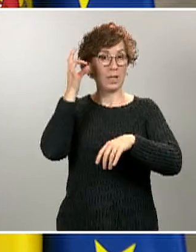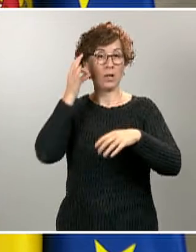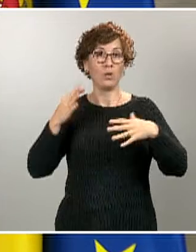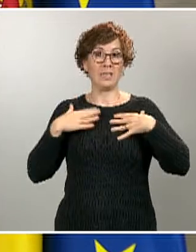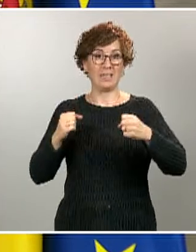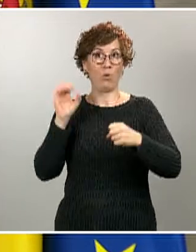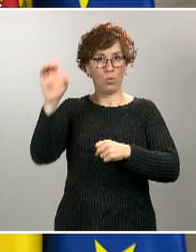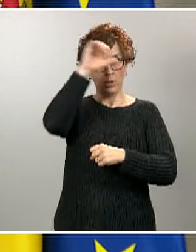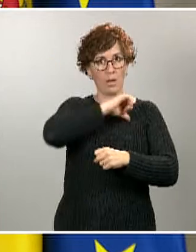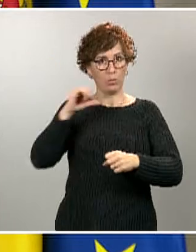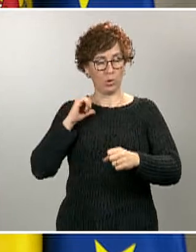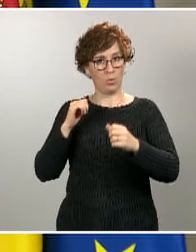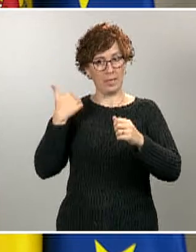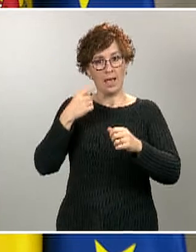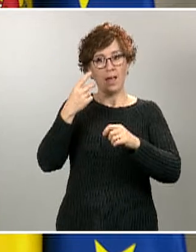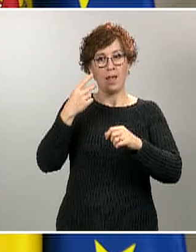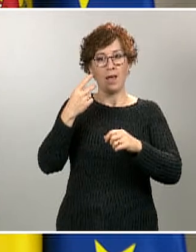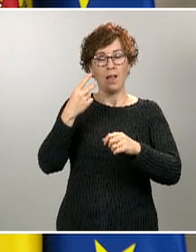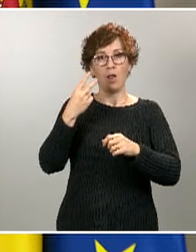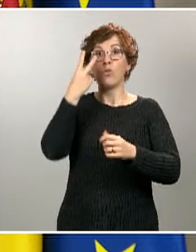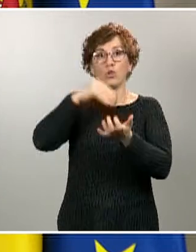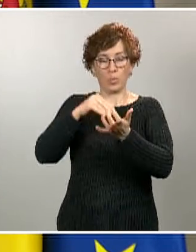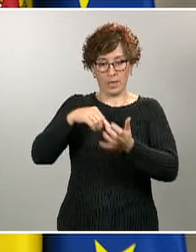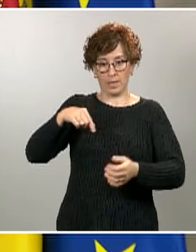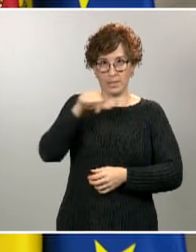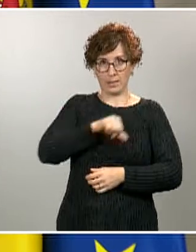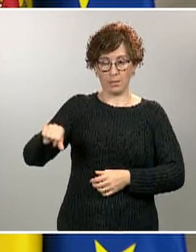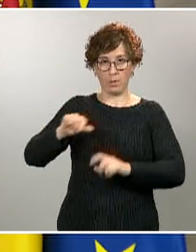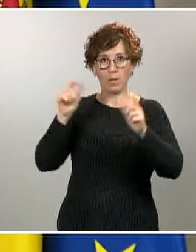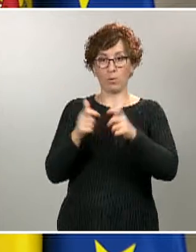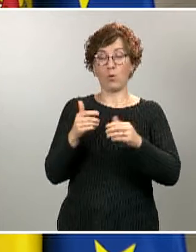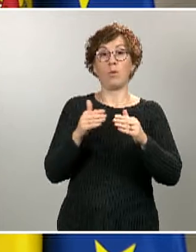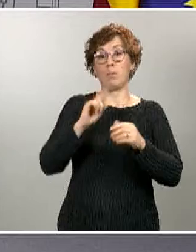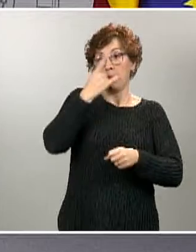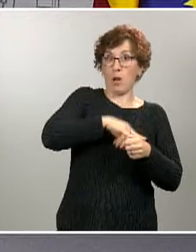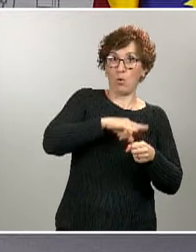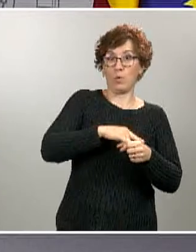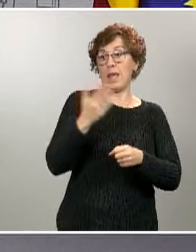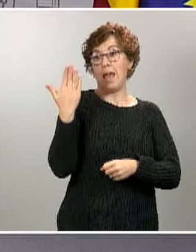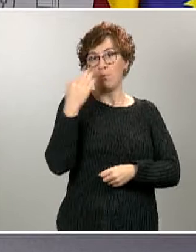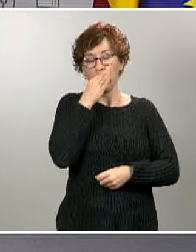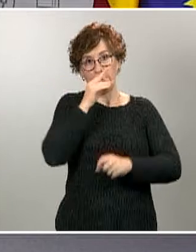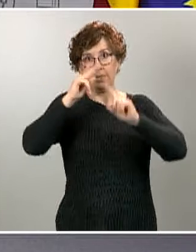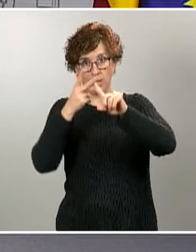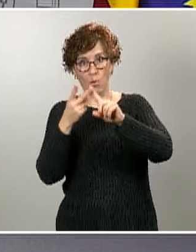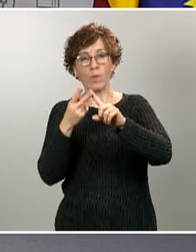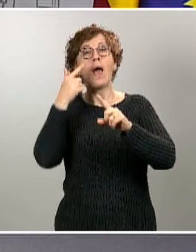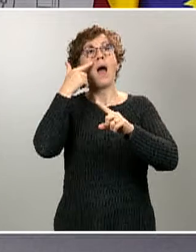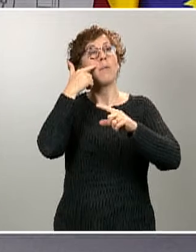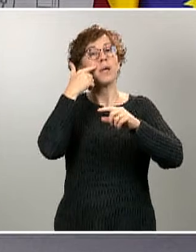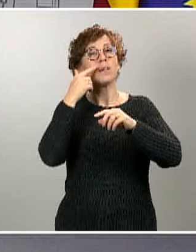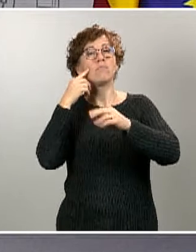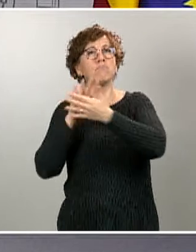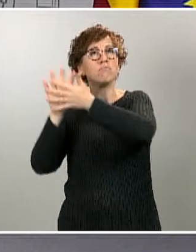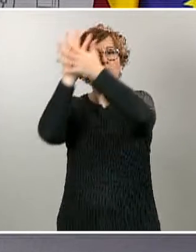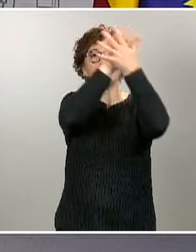Tuvimos la primera el lunes y ayer por la tarde celebramos la segunda. Tuvimos ocasión de valorar la evolución de la epidemia en el conjunto del